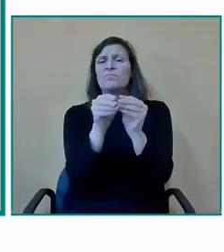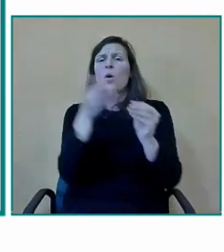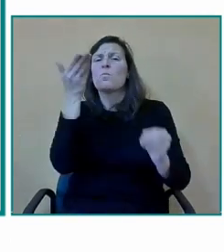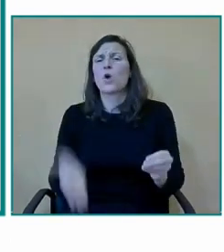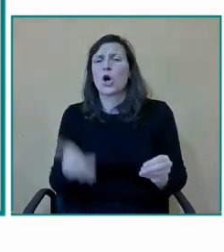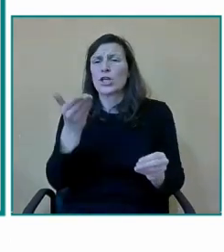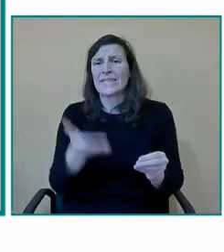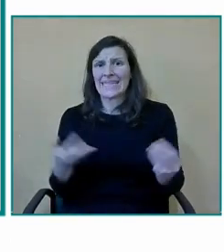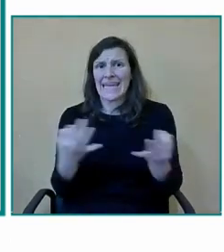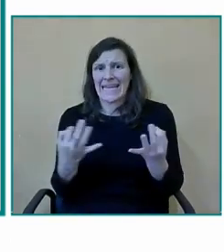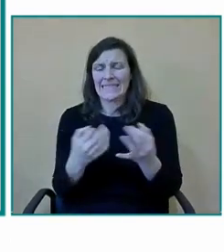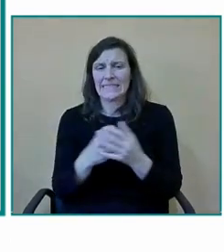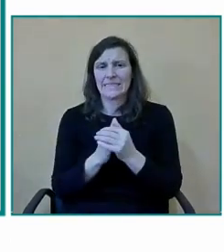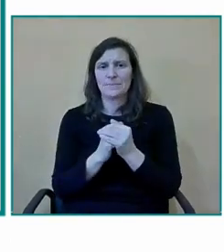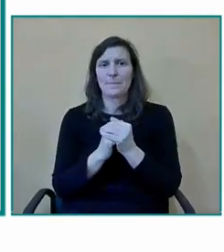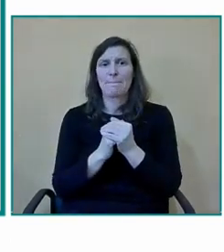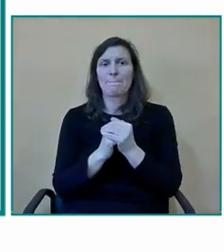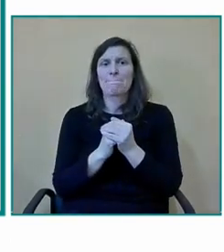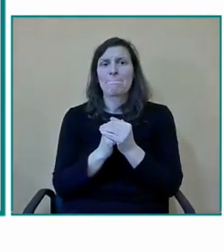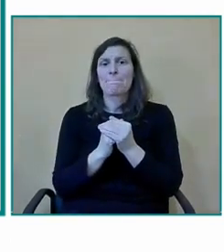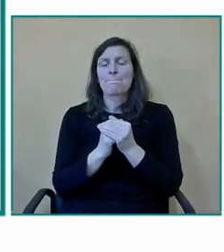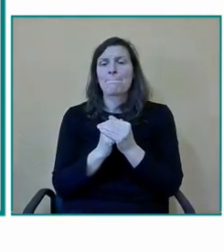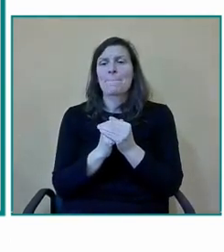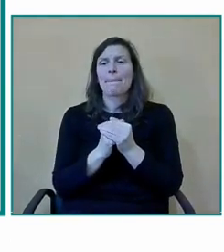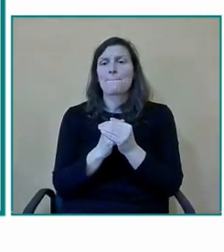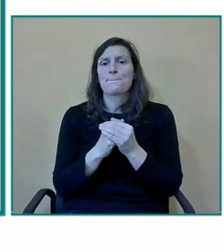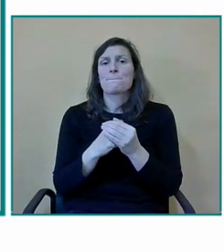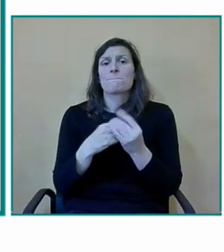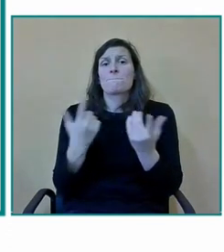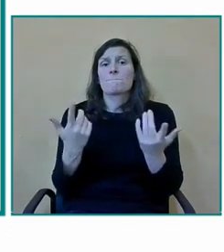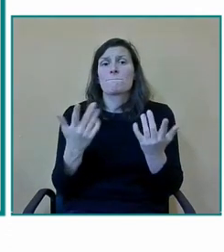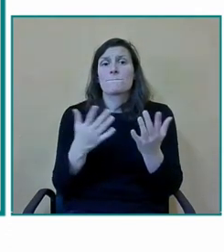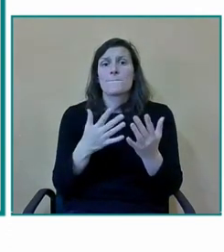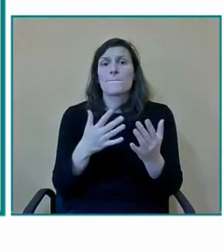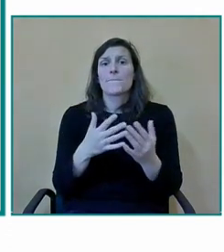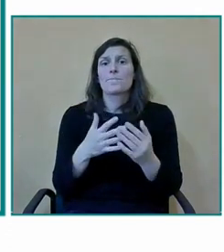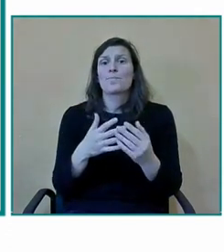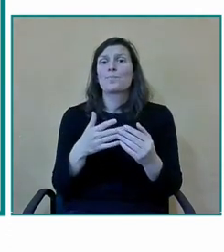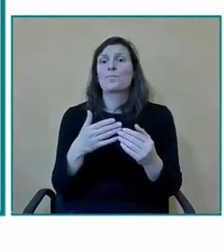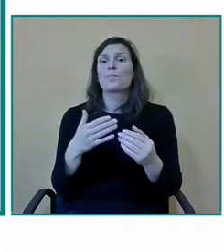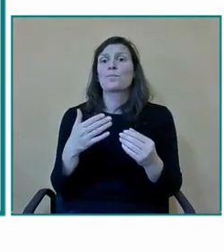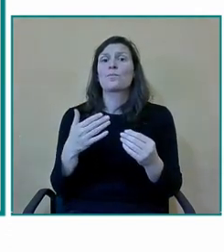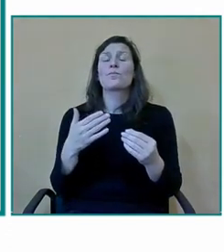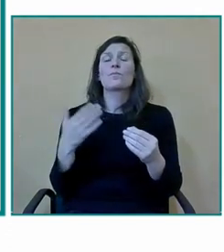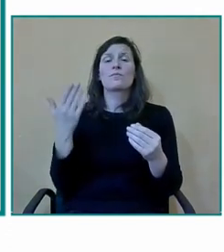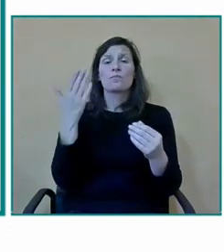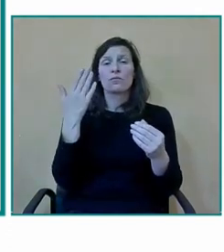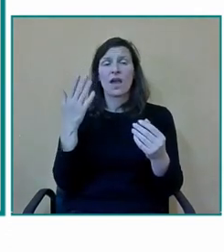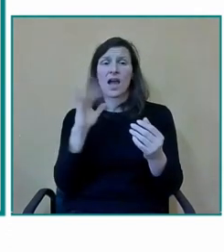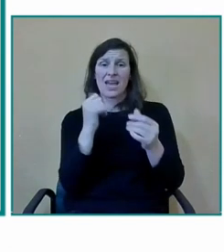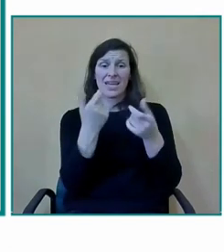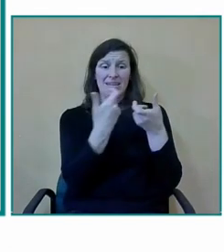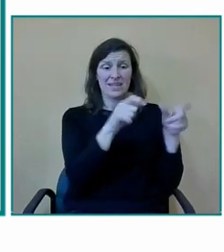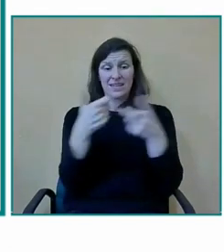son esas especialidades esas concrecciones que tenemos dentro del centro que vienen siendo la educación compartida y la educación